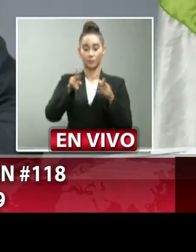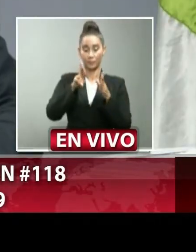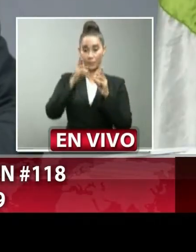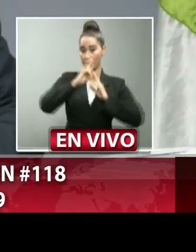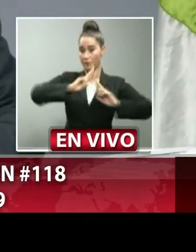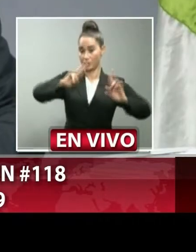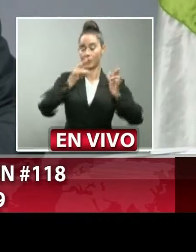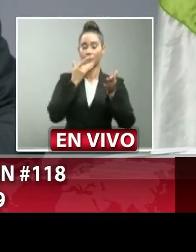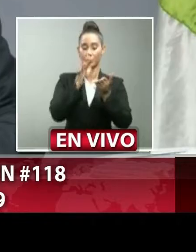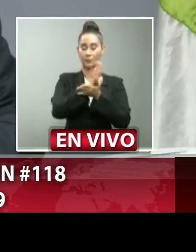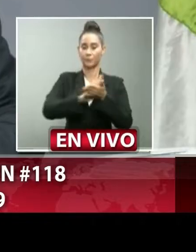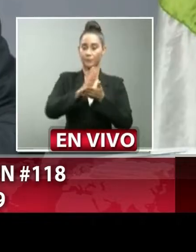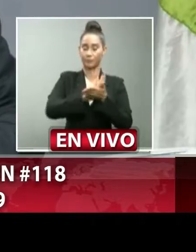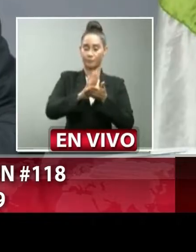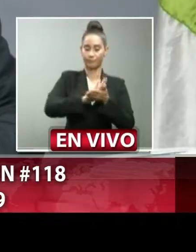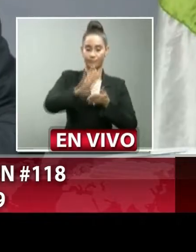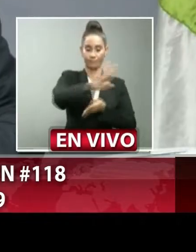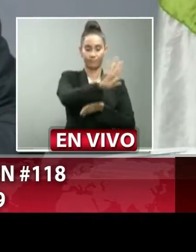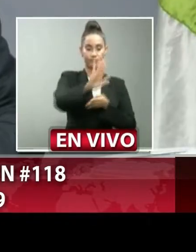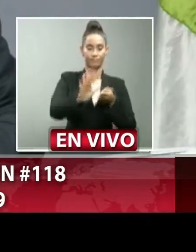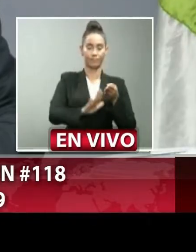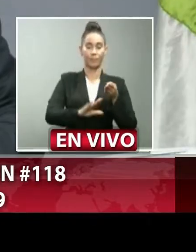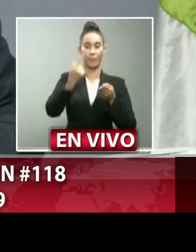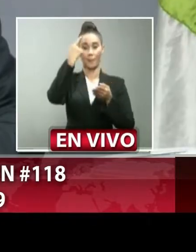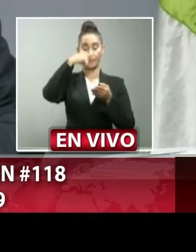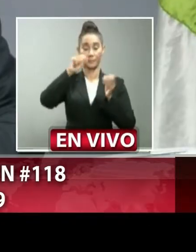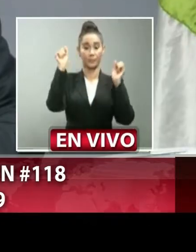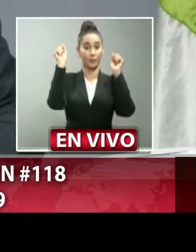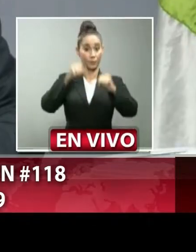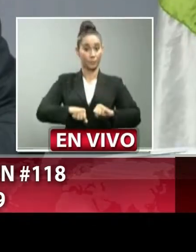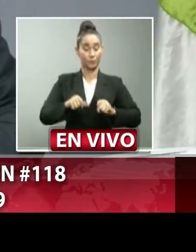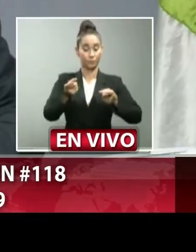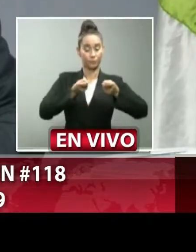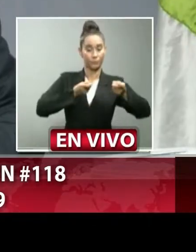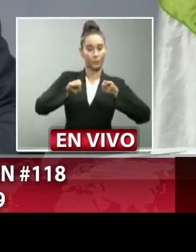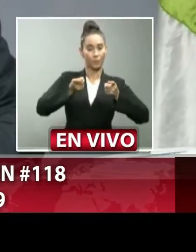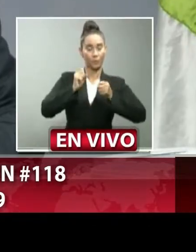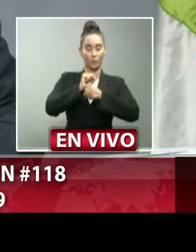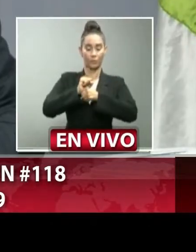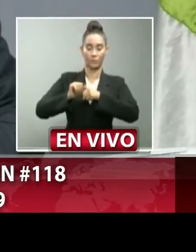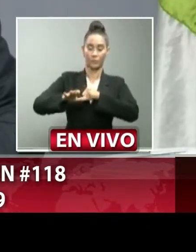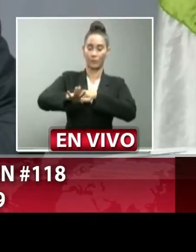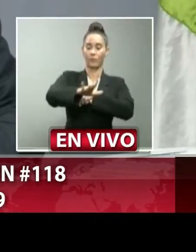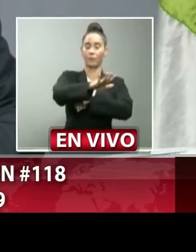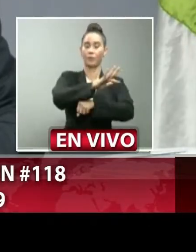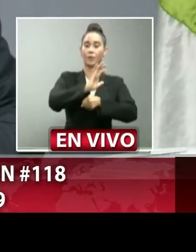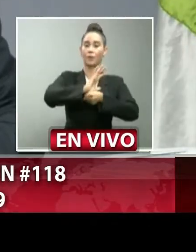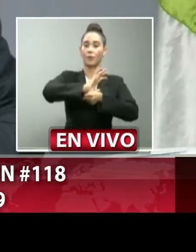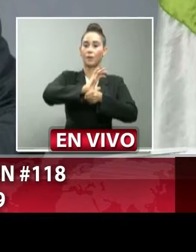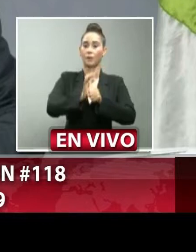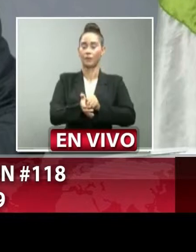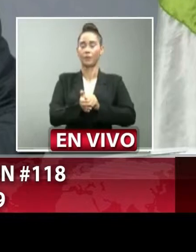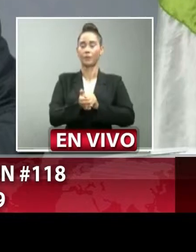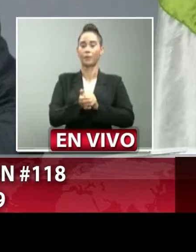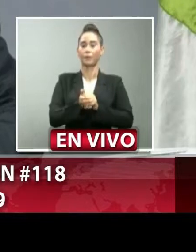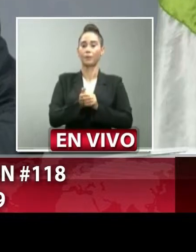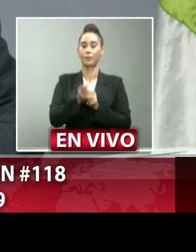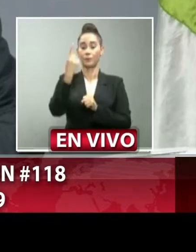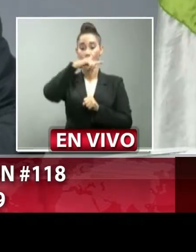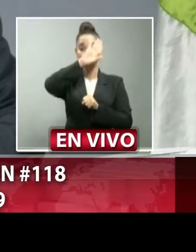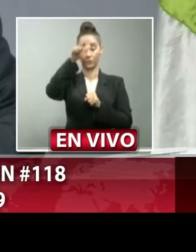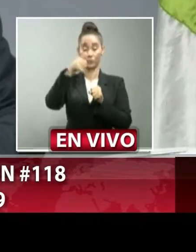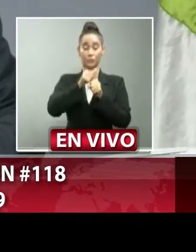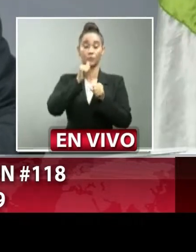dispuestas para controlar la propagación del COVID-19 por lo que comprometen su